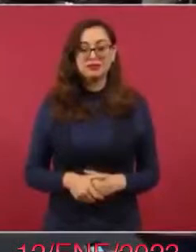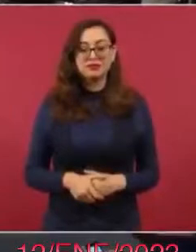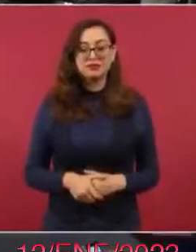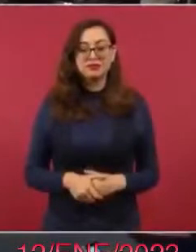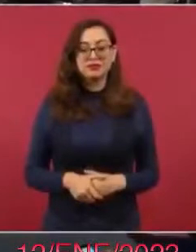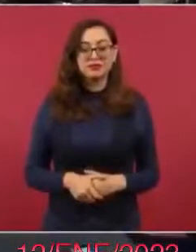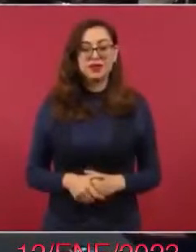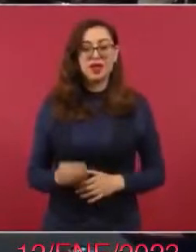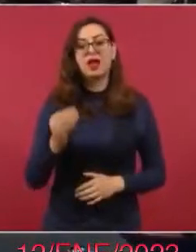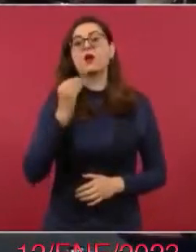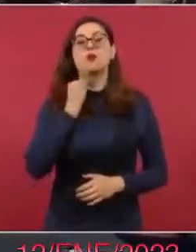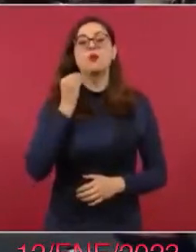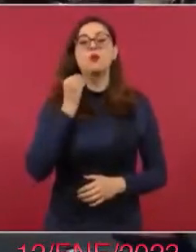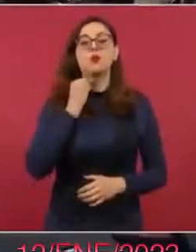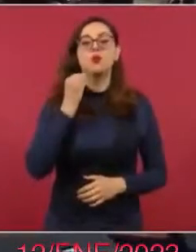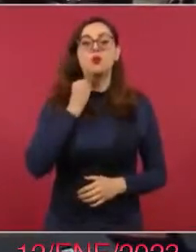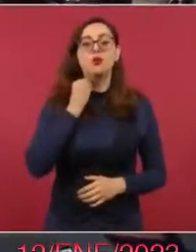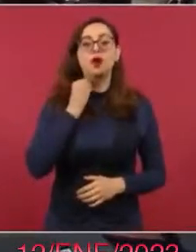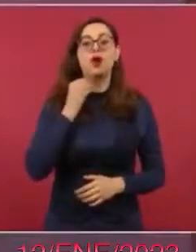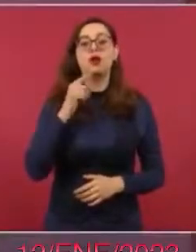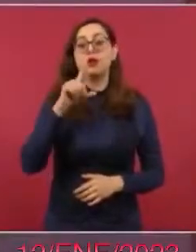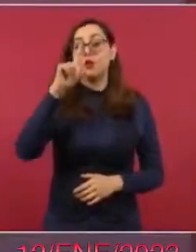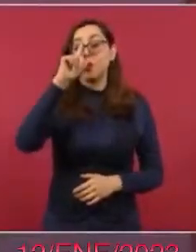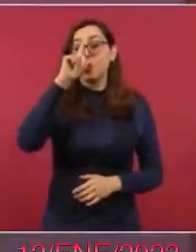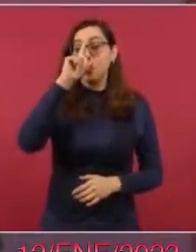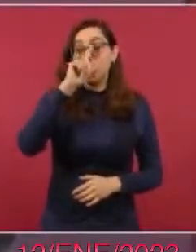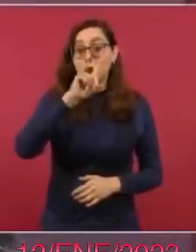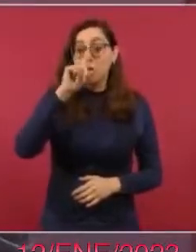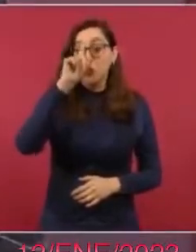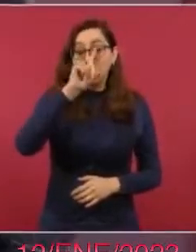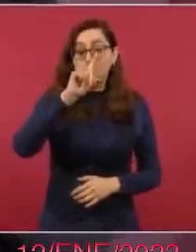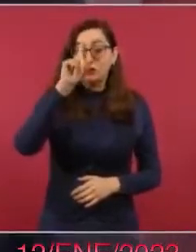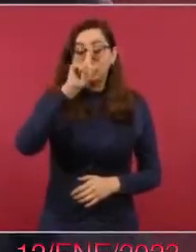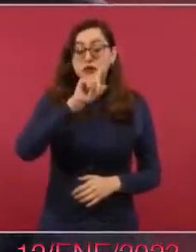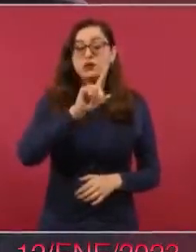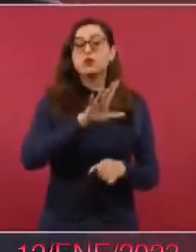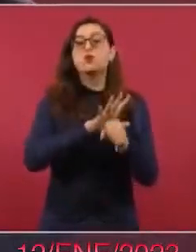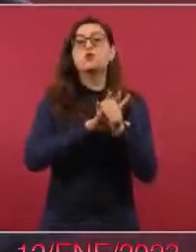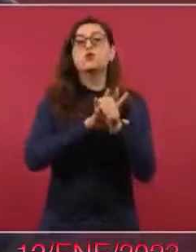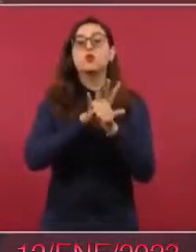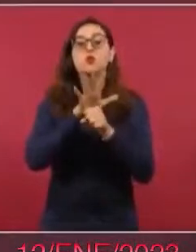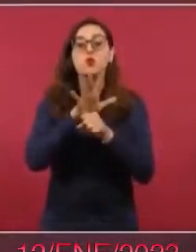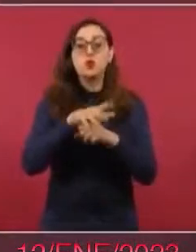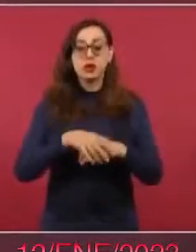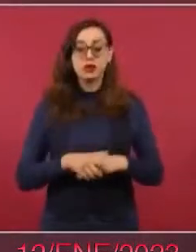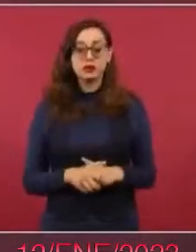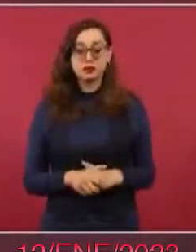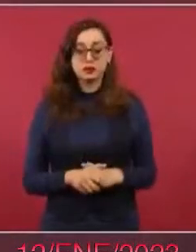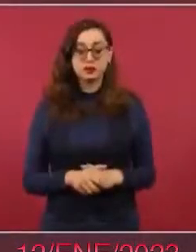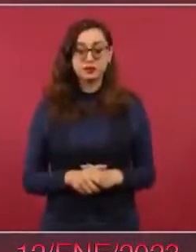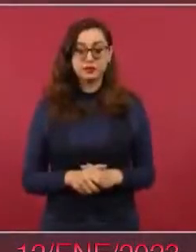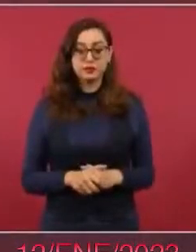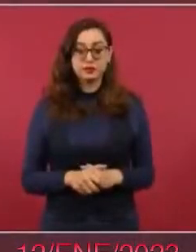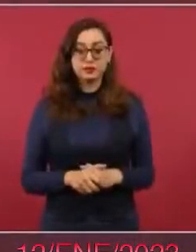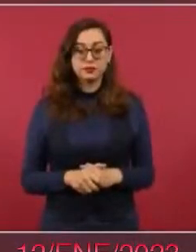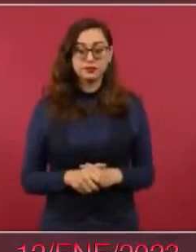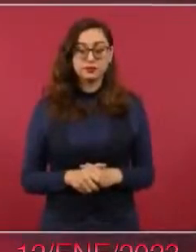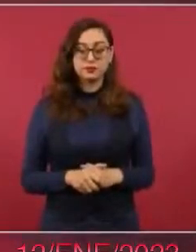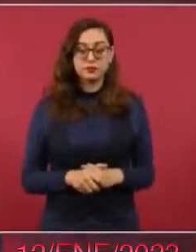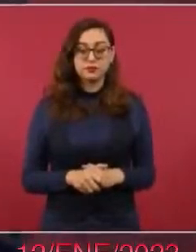que si actuó bien o mal el señor